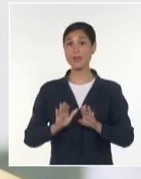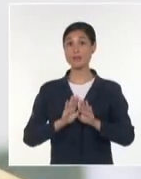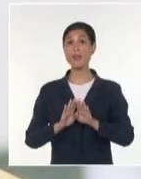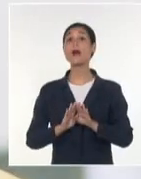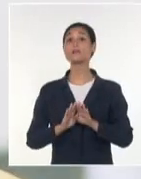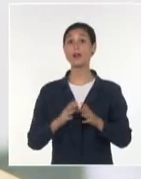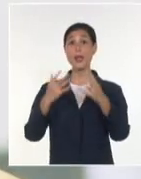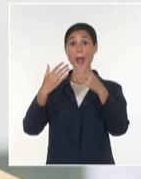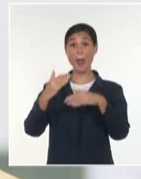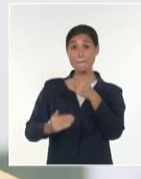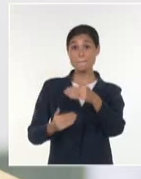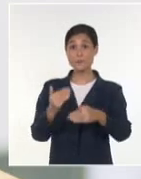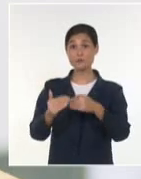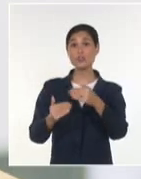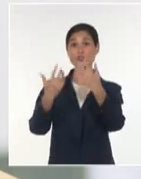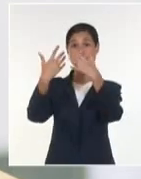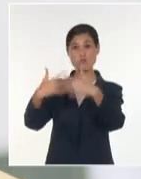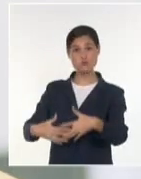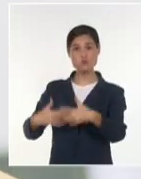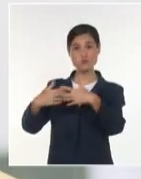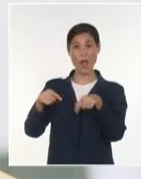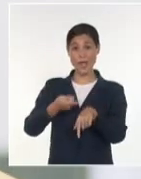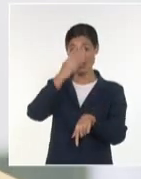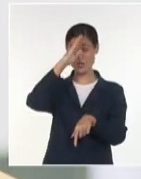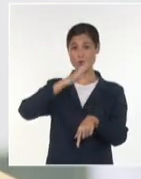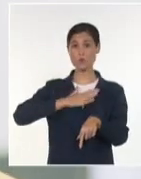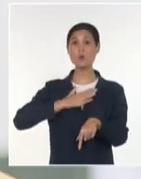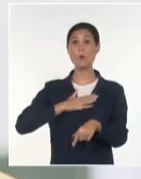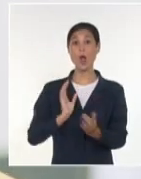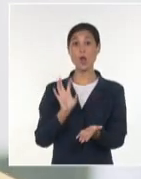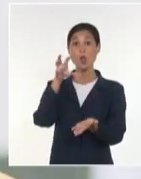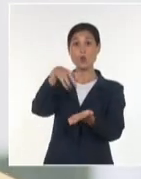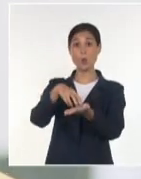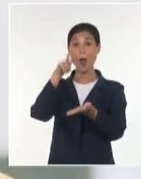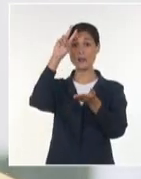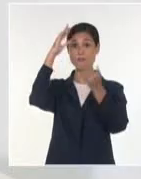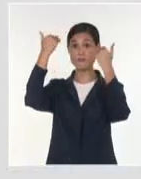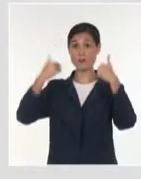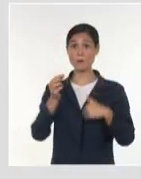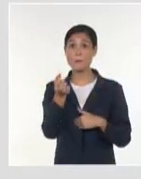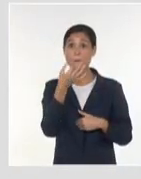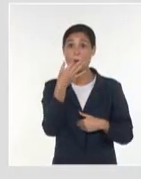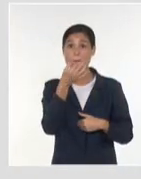pasos y desde Cuba, la industria biofarmacéutica también inicia ese camino.